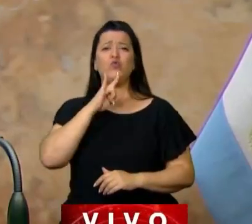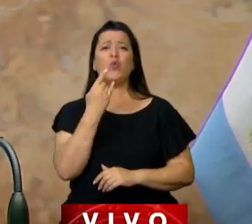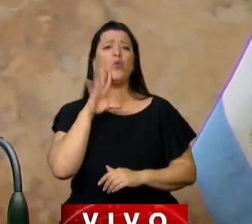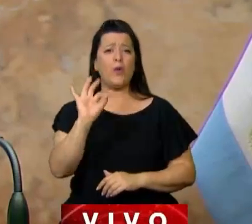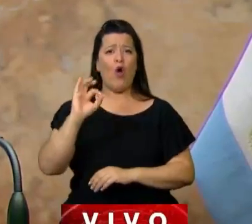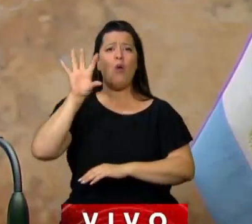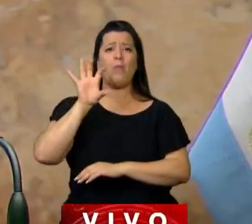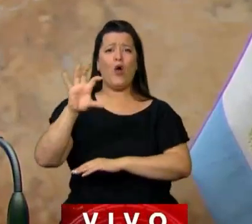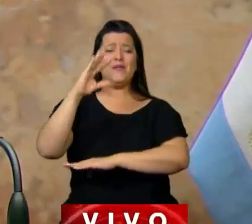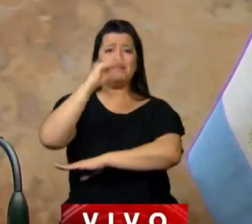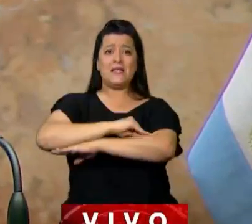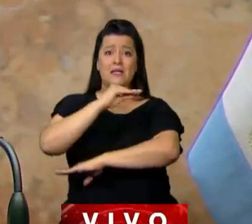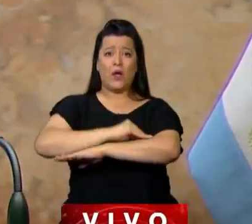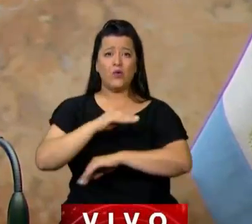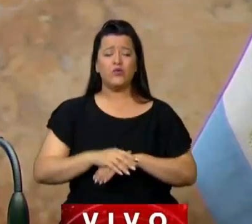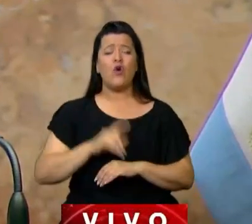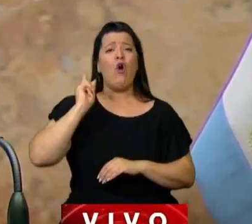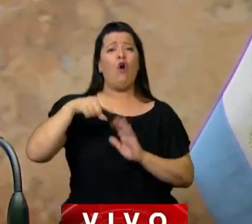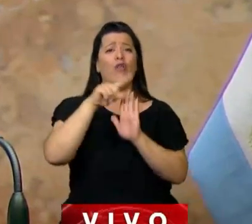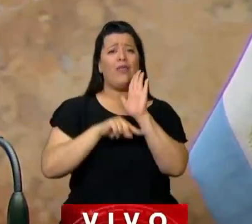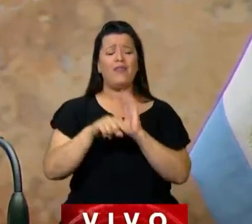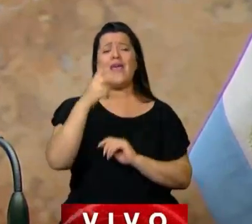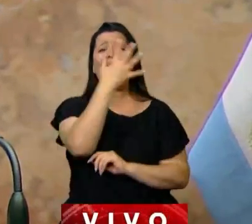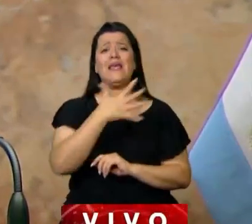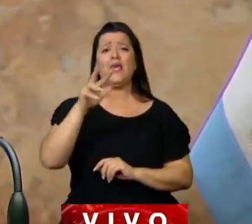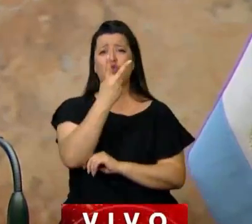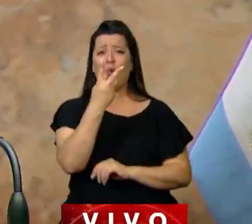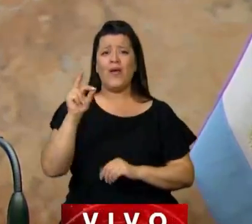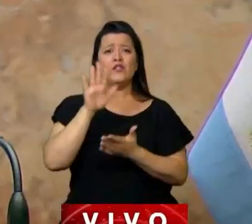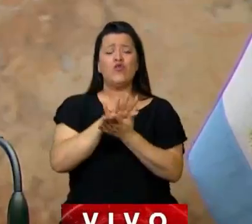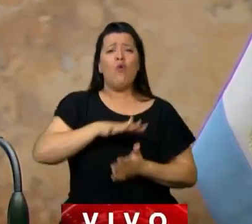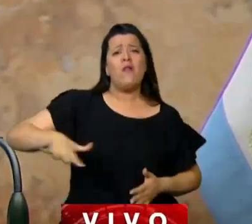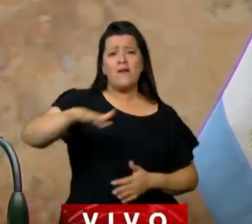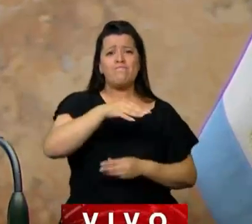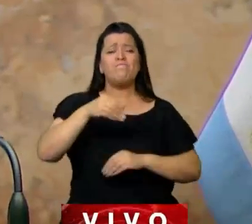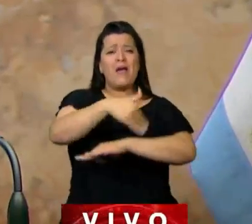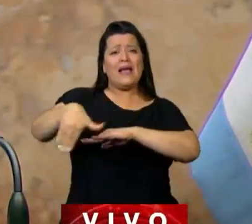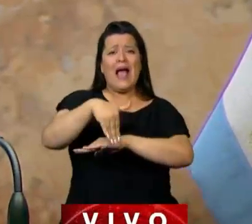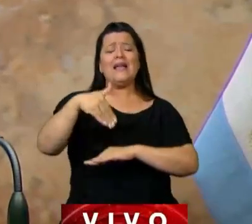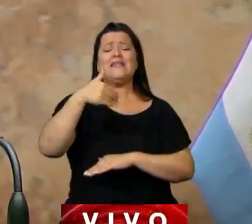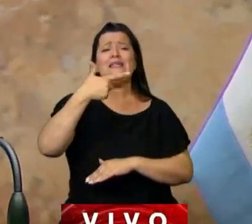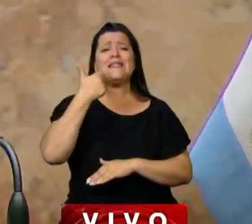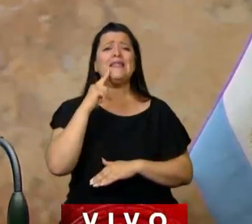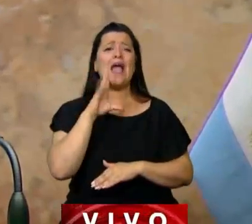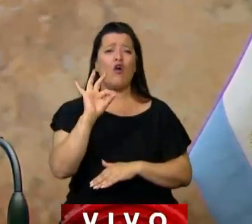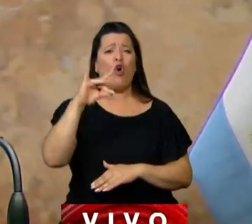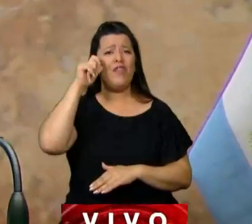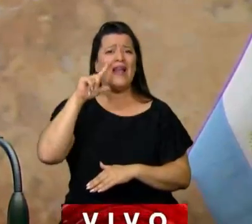Santa Cruz. Orden del día 520, dominio del terreno ubicado en la calle Santiago de Liniers